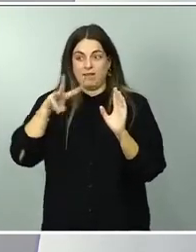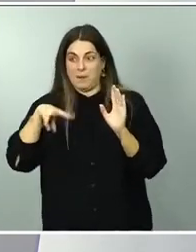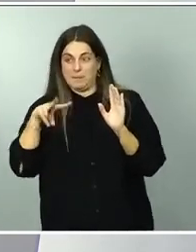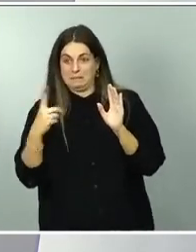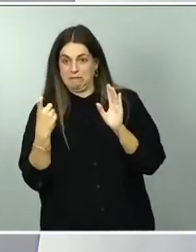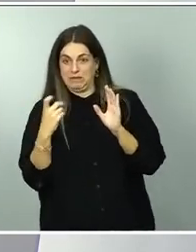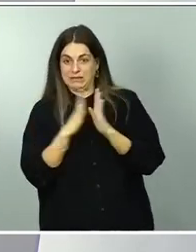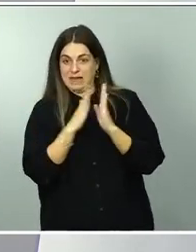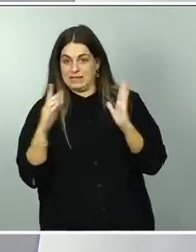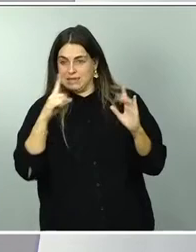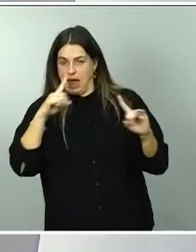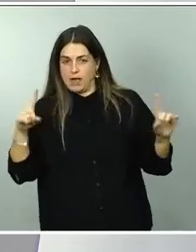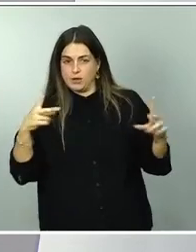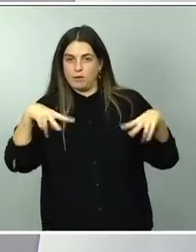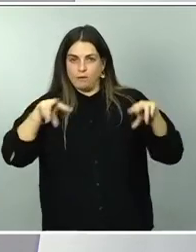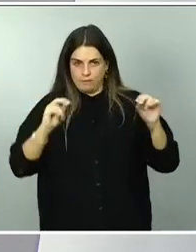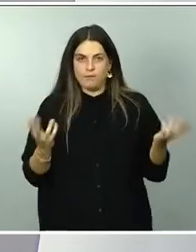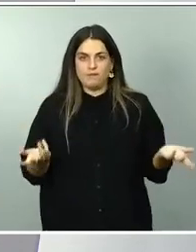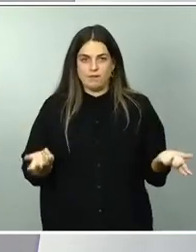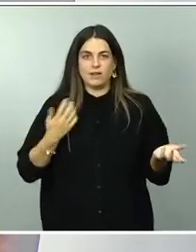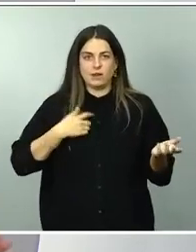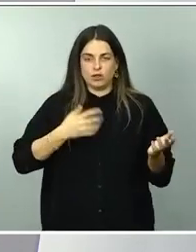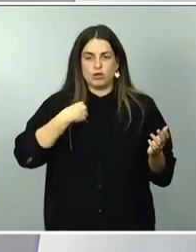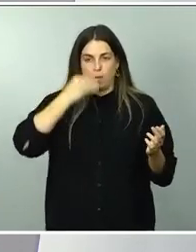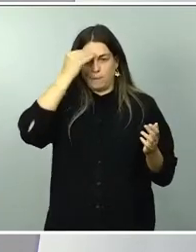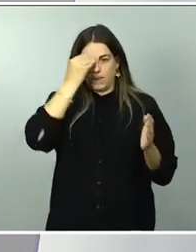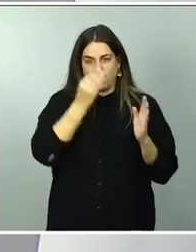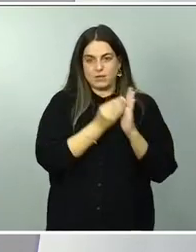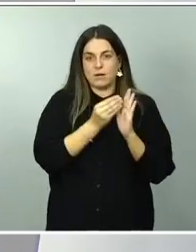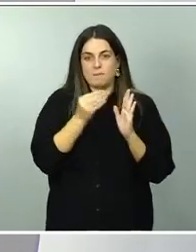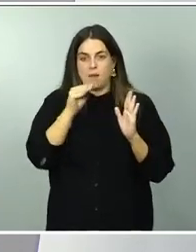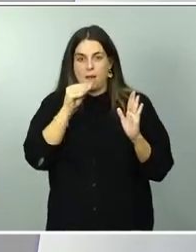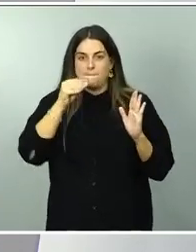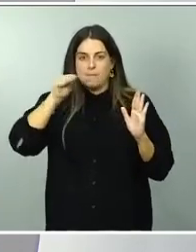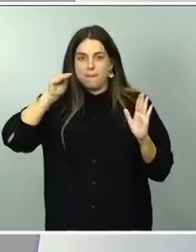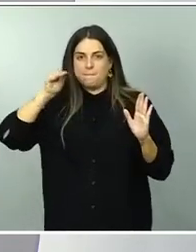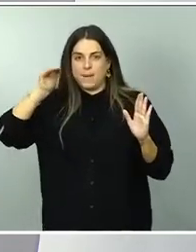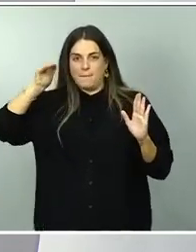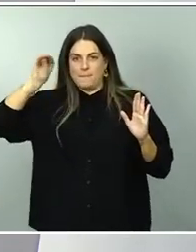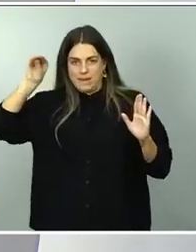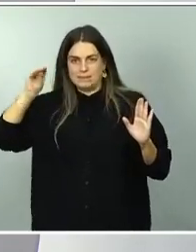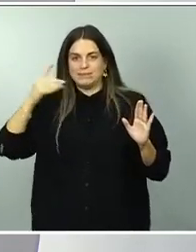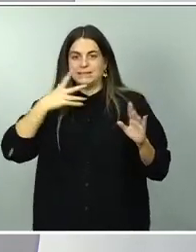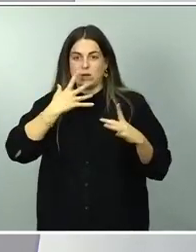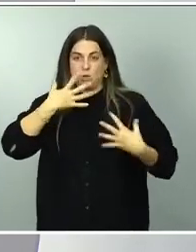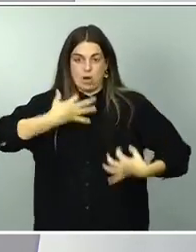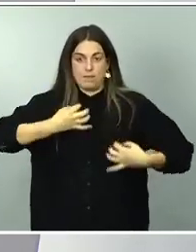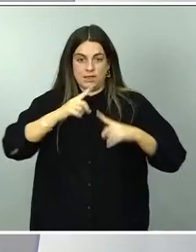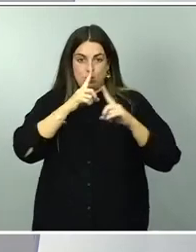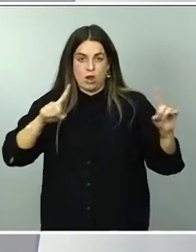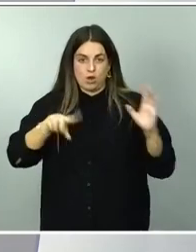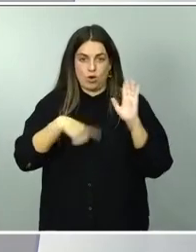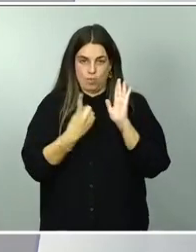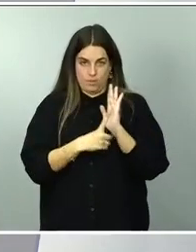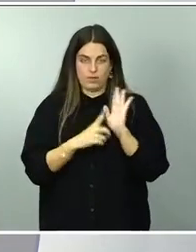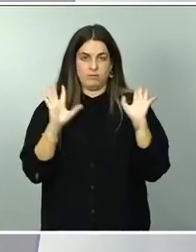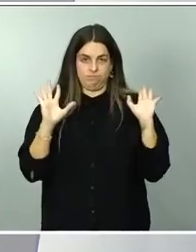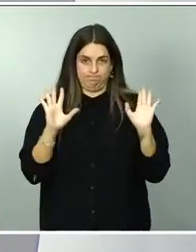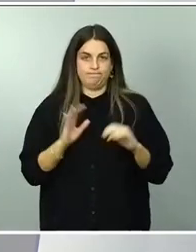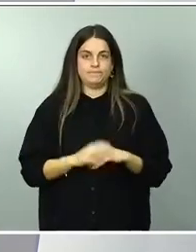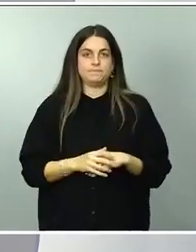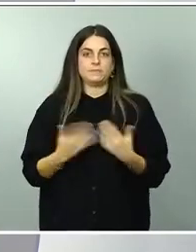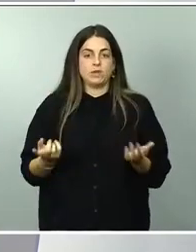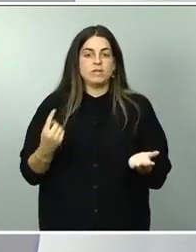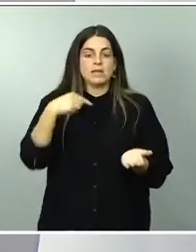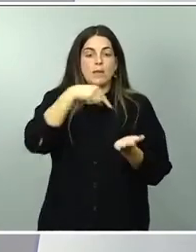probable, es que aumente a medida que se conozcan los resultados de año completo. Por su parte, el impuesto a las grandes